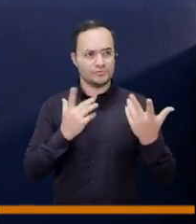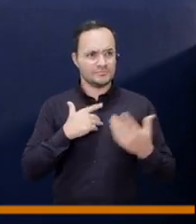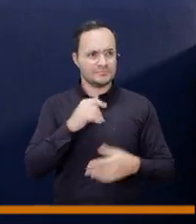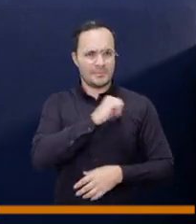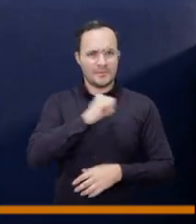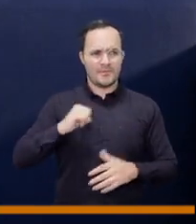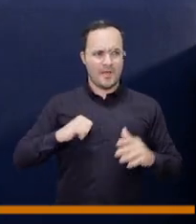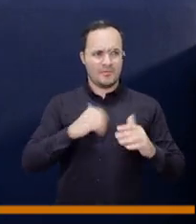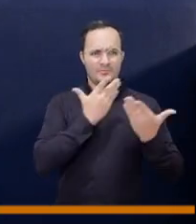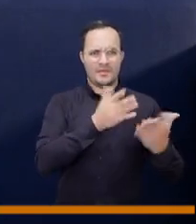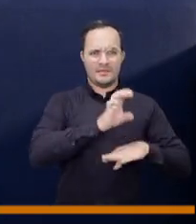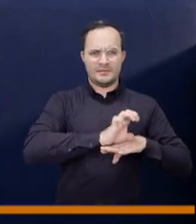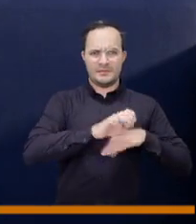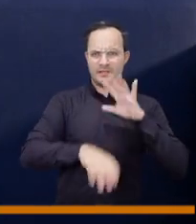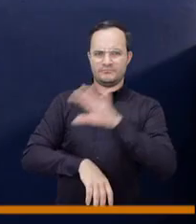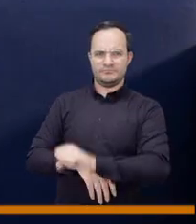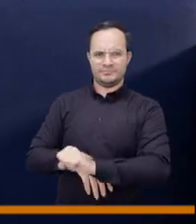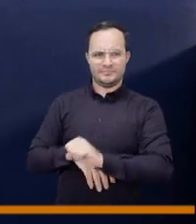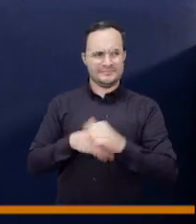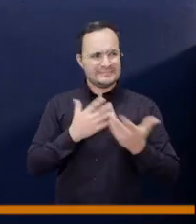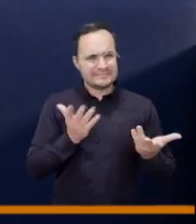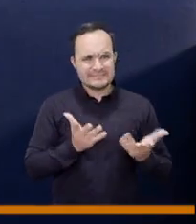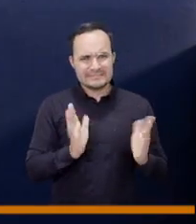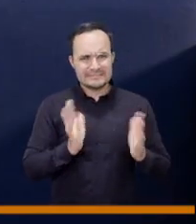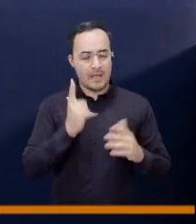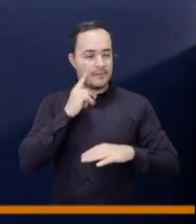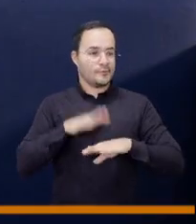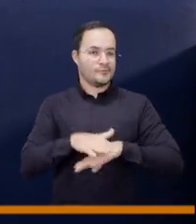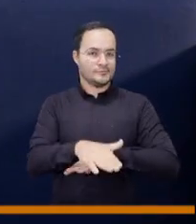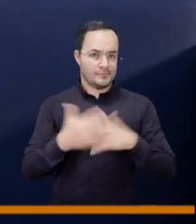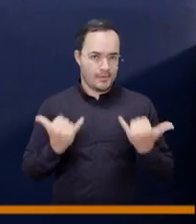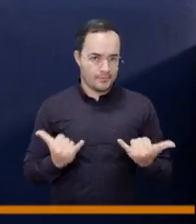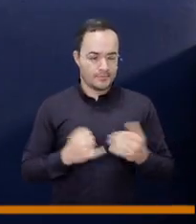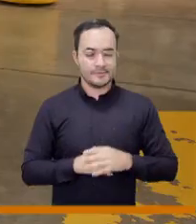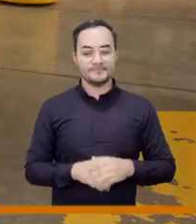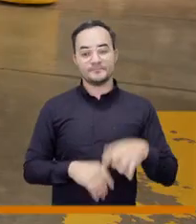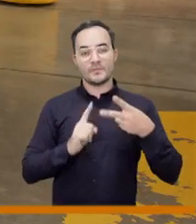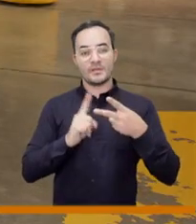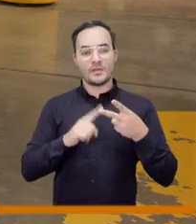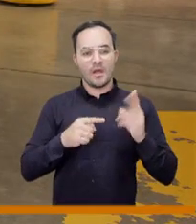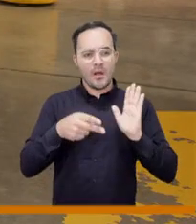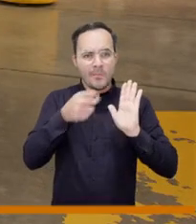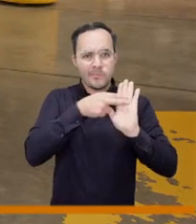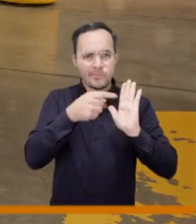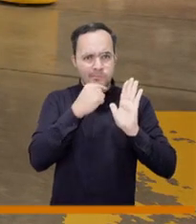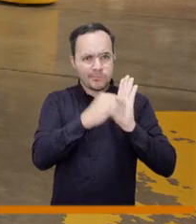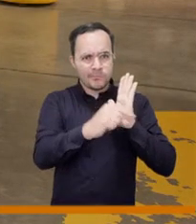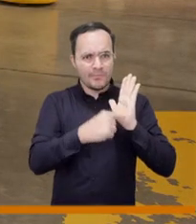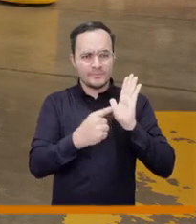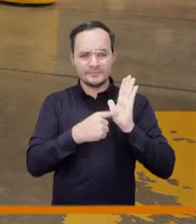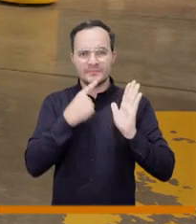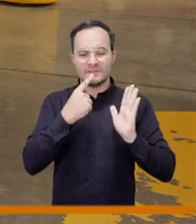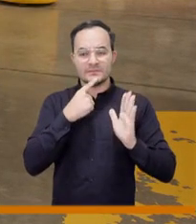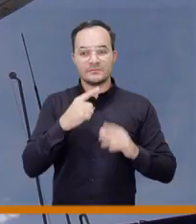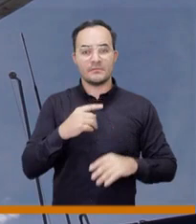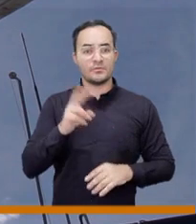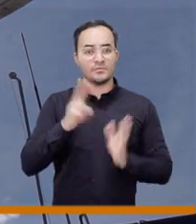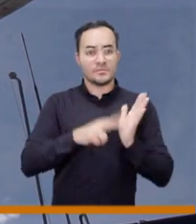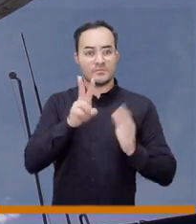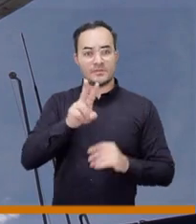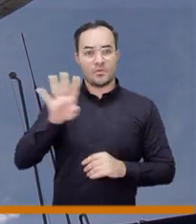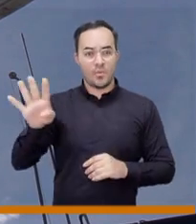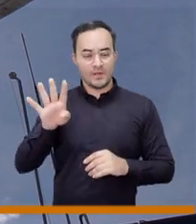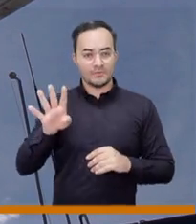lo primero el control societario en manos de un privado hoy estamos viendo las consecuencias segundo la cláusula de salida que se ve que